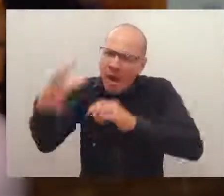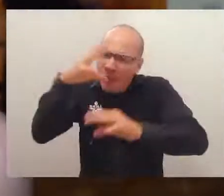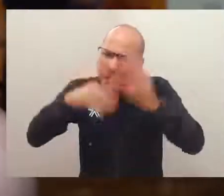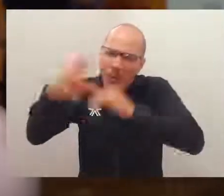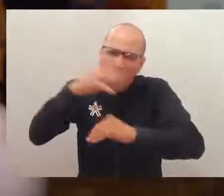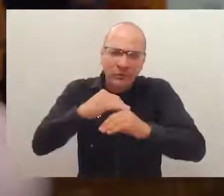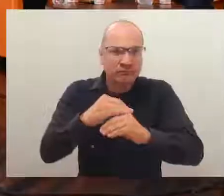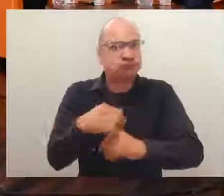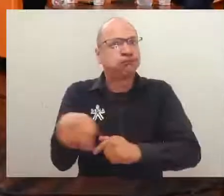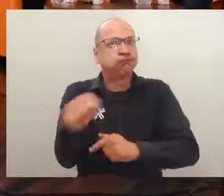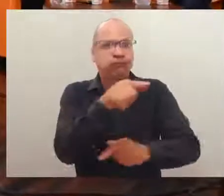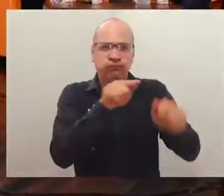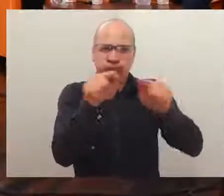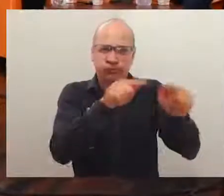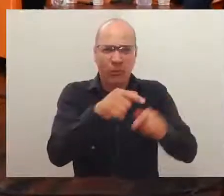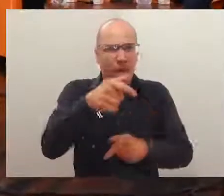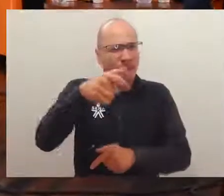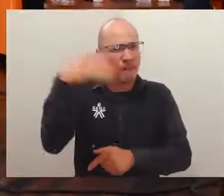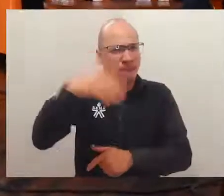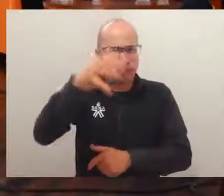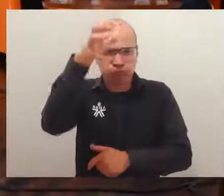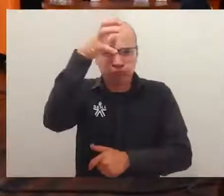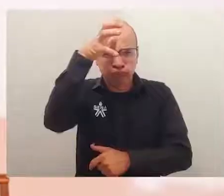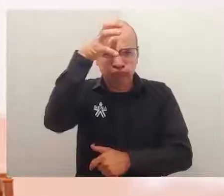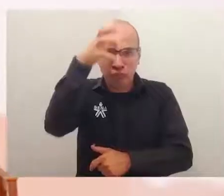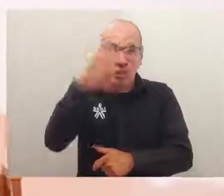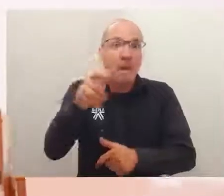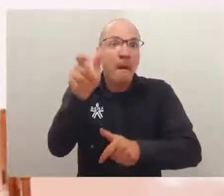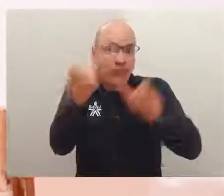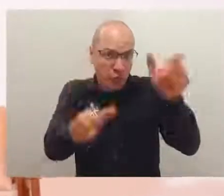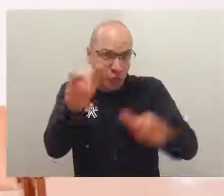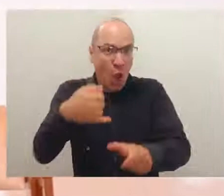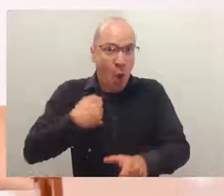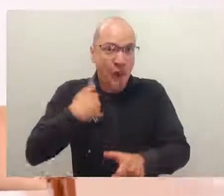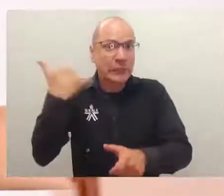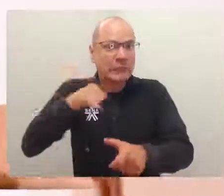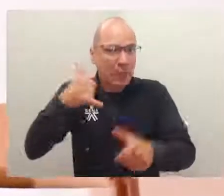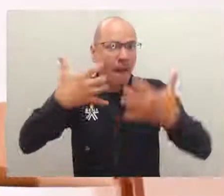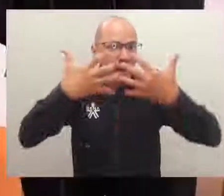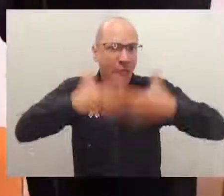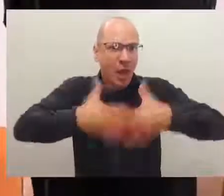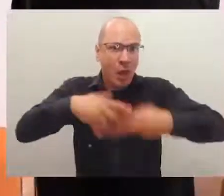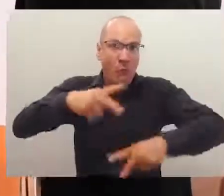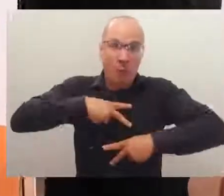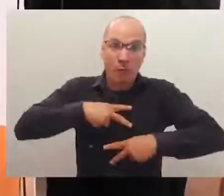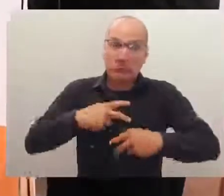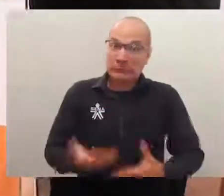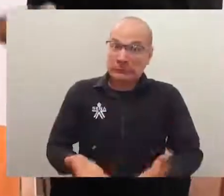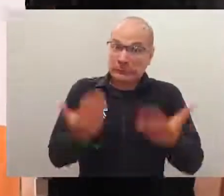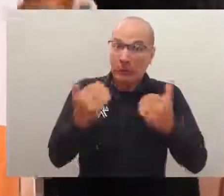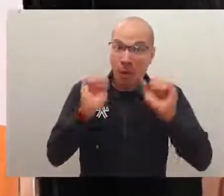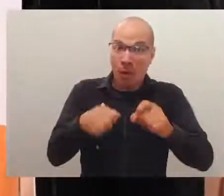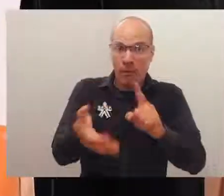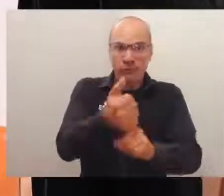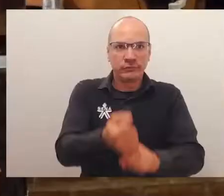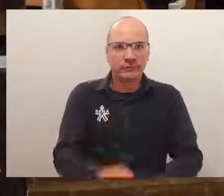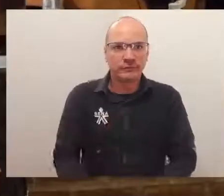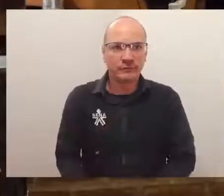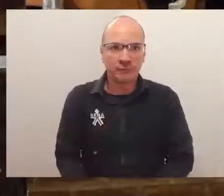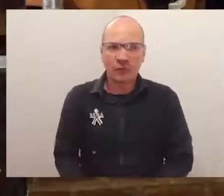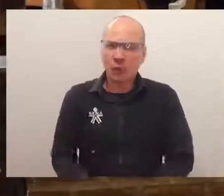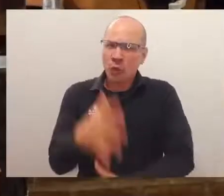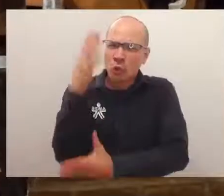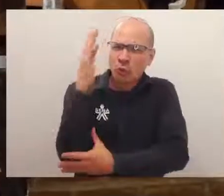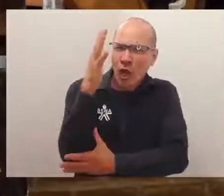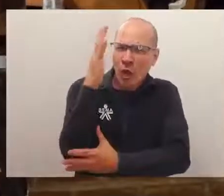el día de hoy y con tantos expertos y emprendedores jóvenes, entonces en general estuvo muy bien y me parece que podemos lograr una cosa grande